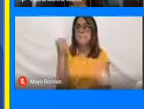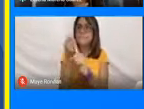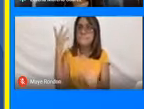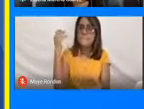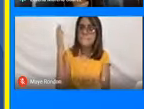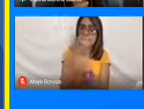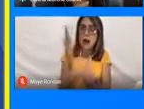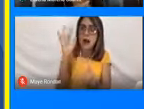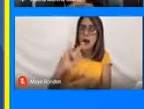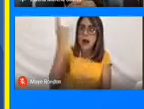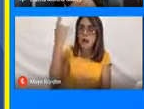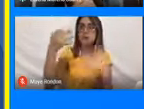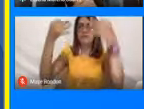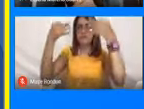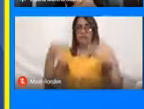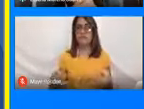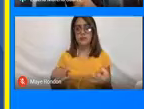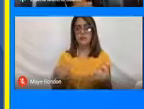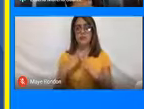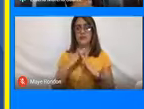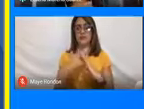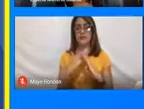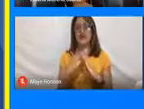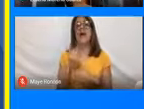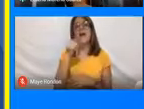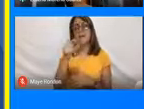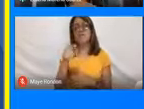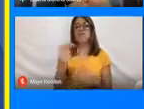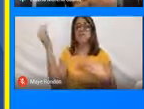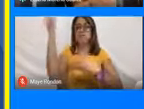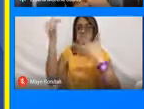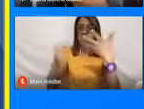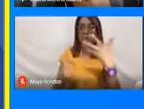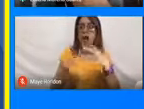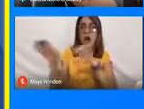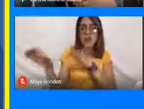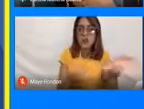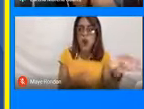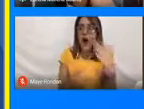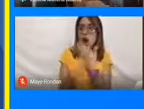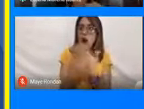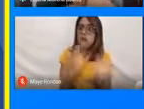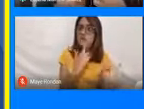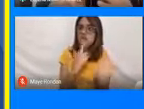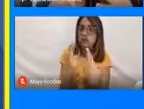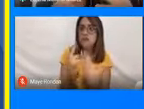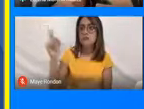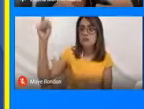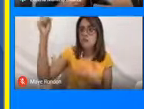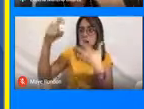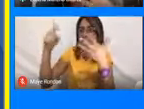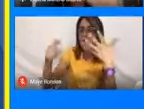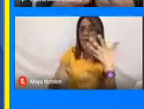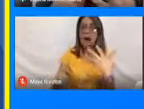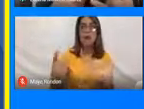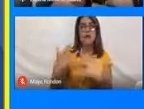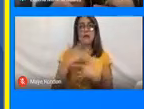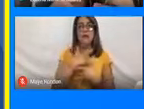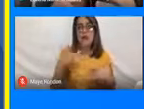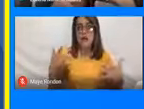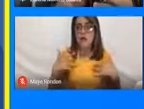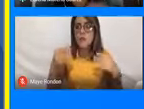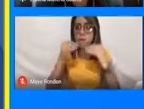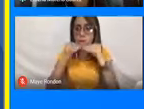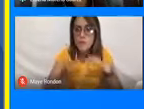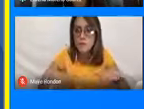la seguridad. Entonces, ahí se desarrollan acciones que respondan a las necesidades en materia de salud pública,